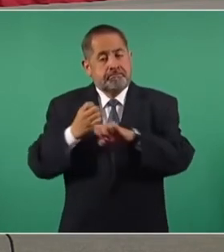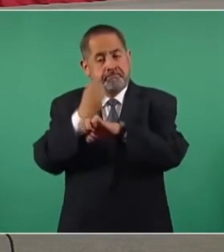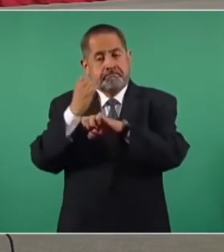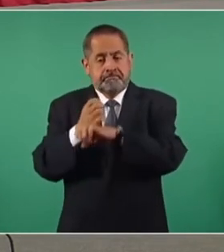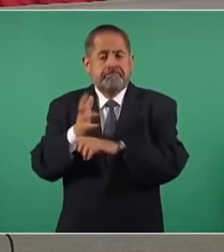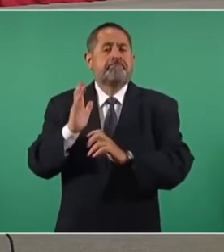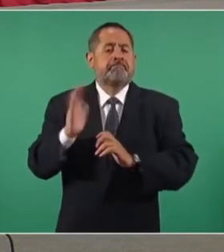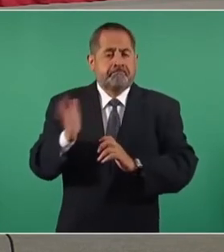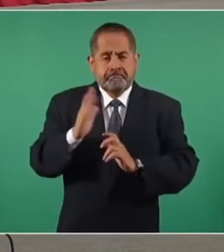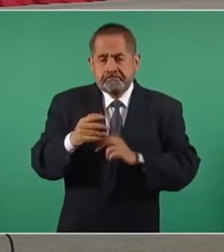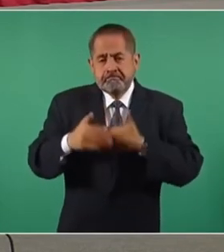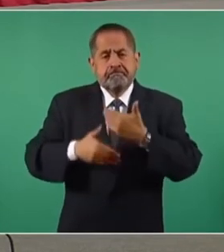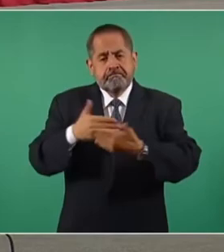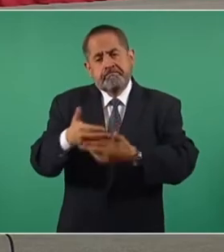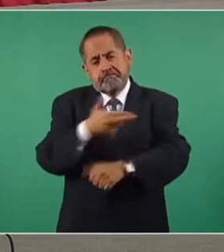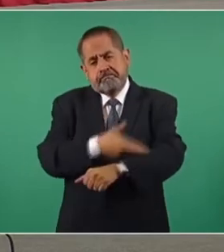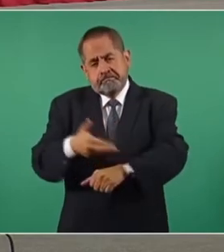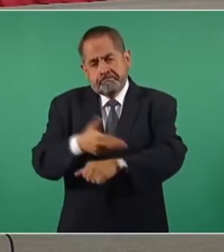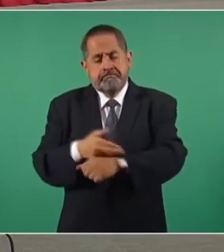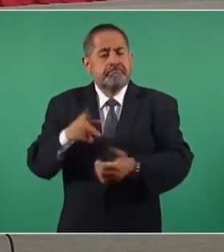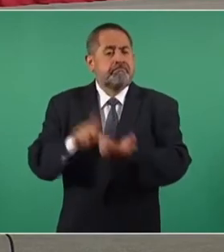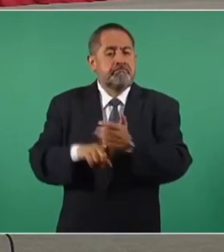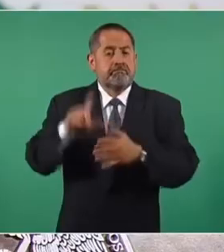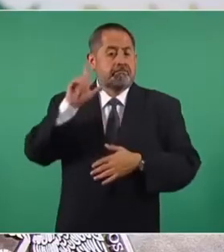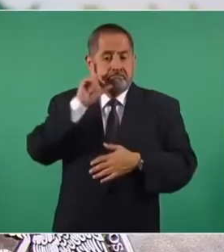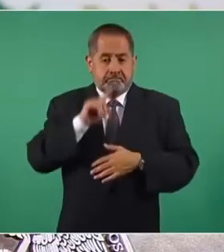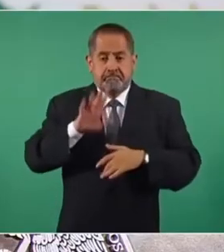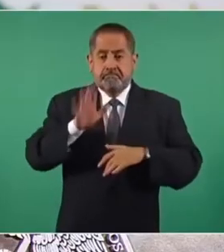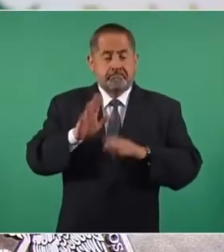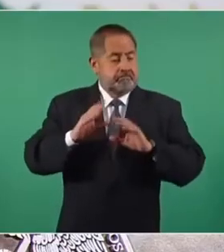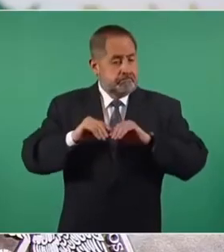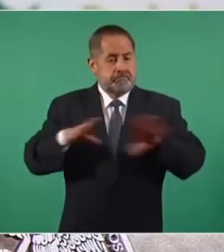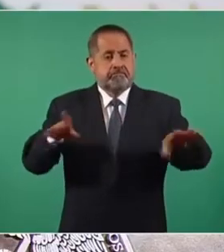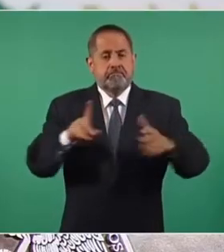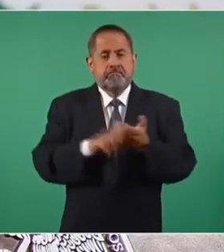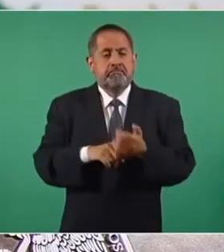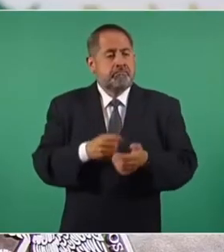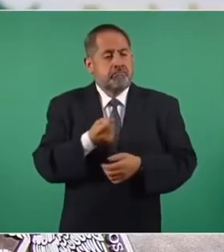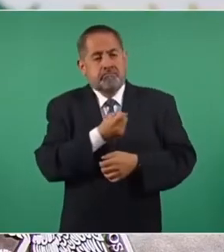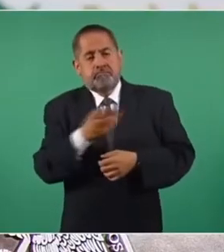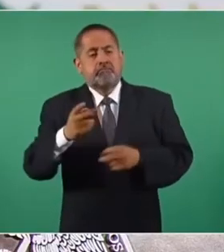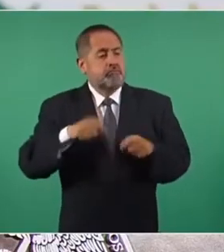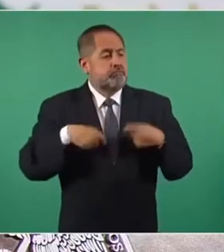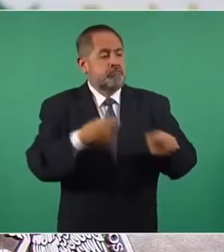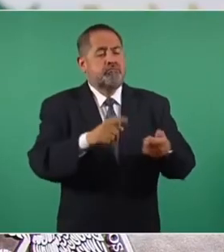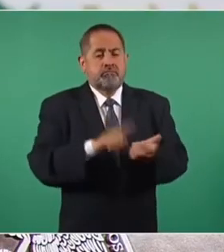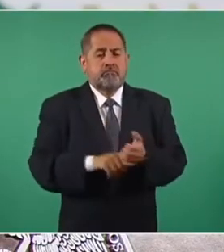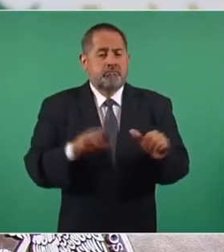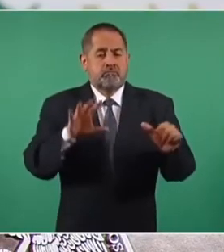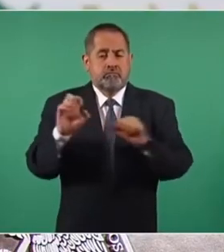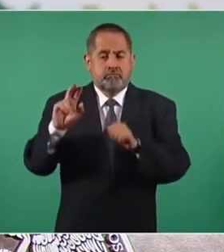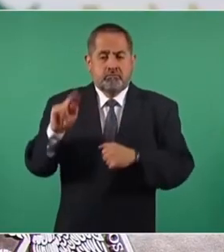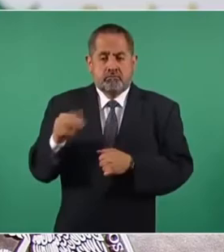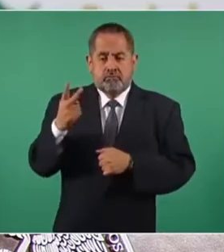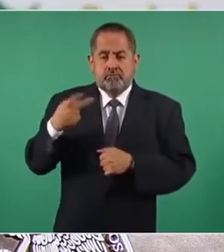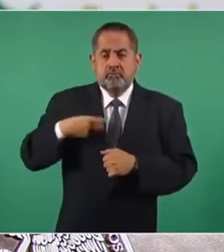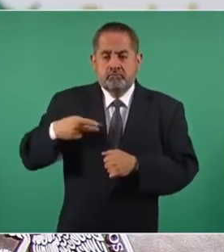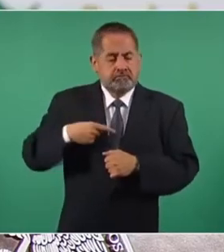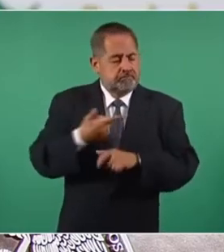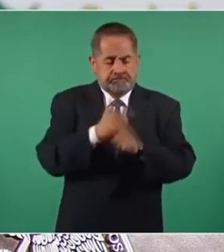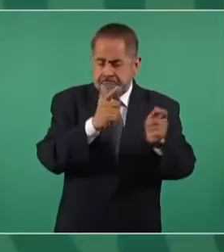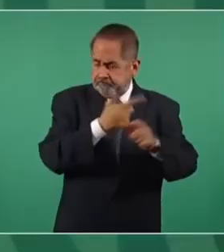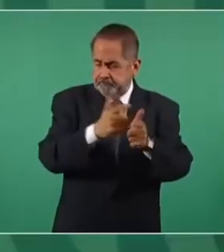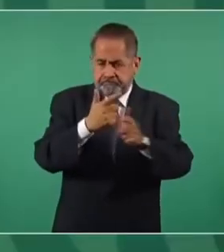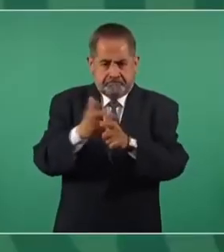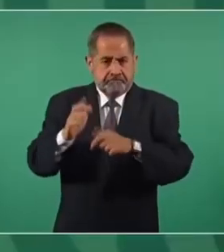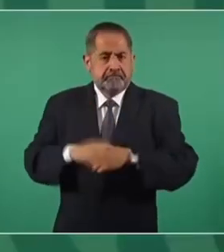ya hemos podido avanzar y al día de mañana se hará efectivo el otorgamiento de beneficios a 682 internos. En